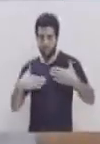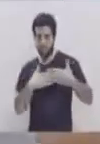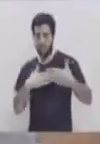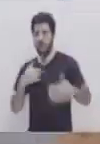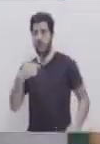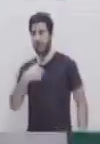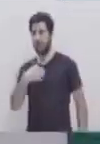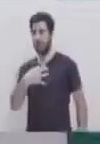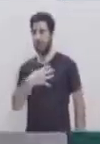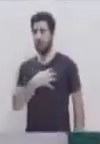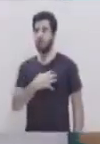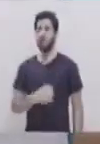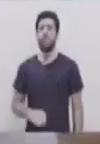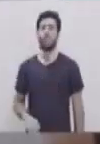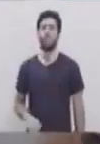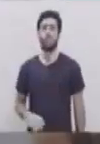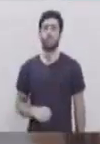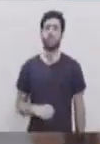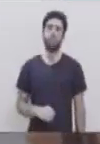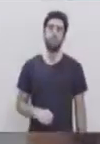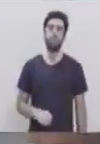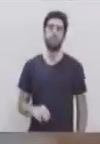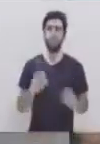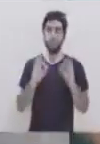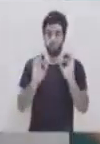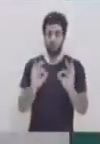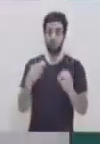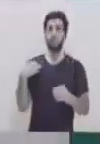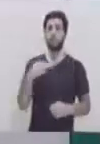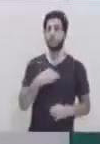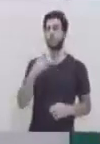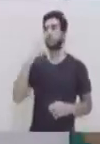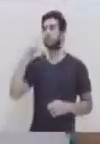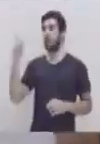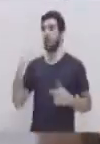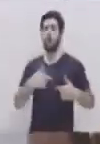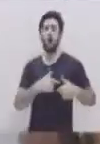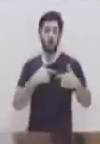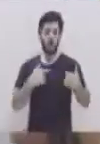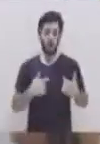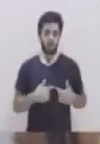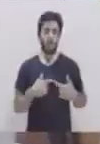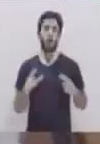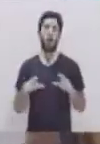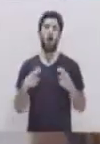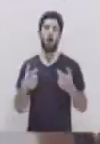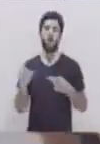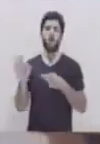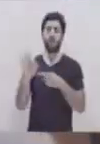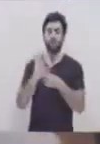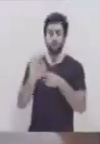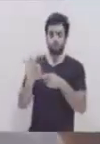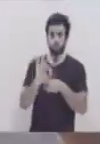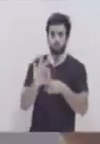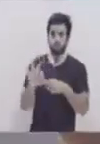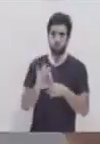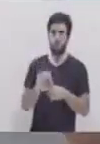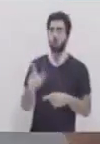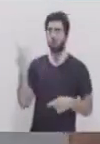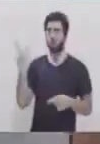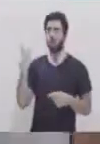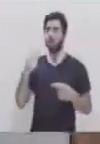Bueno, hablando un poco de cómo funciona el corazón, primero vemos que la sangre entra por la vena cava